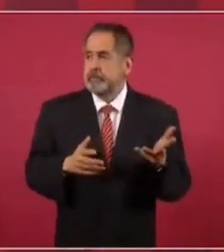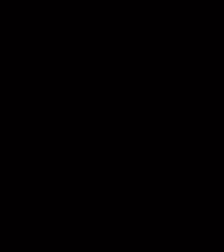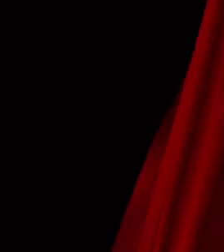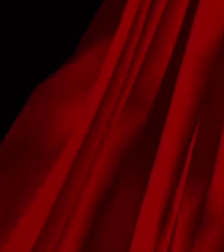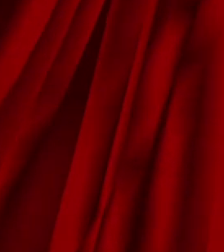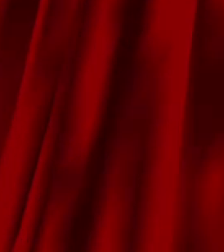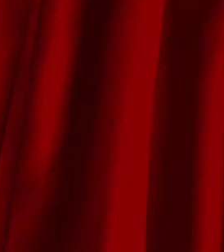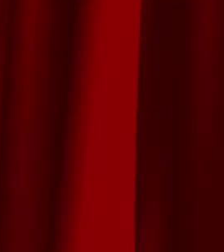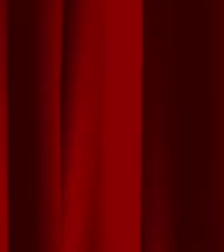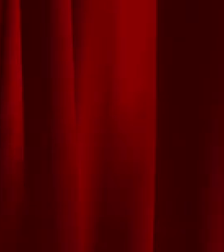dónde hacerse.